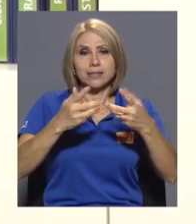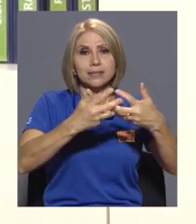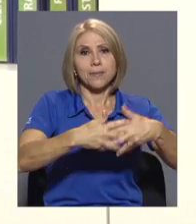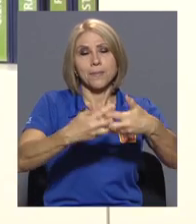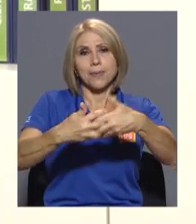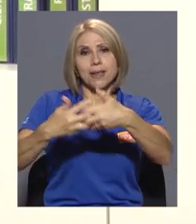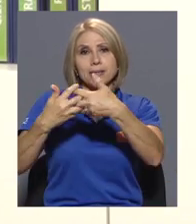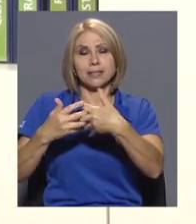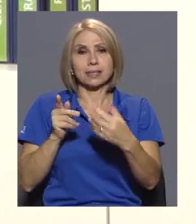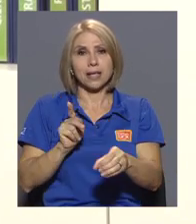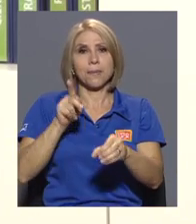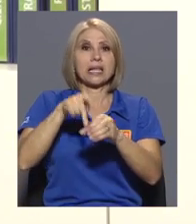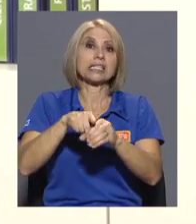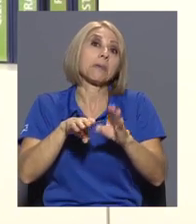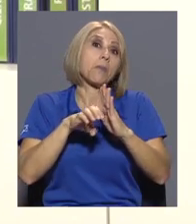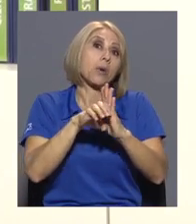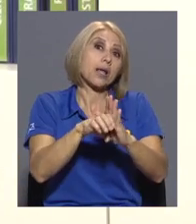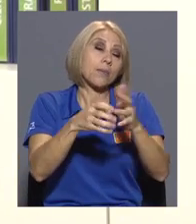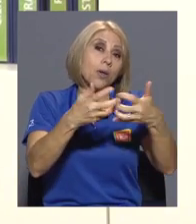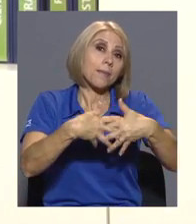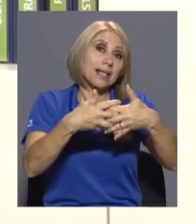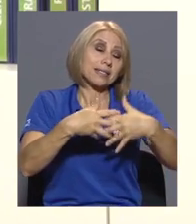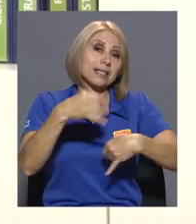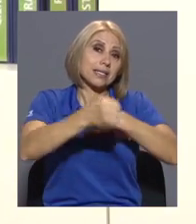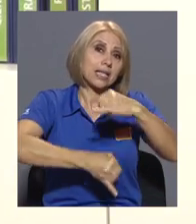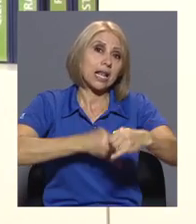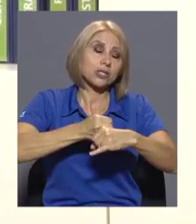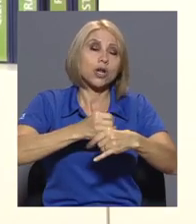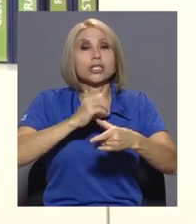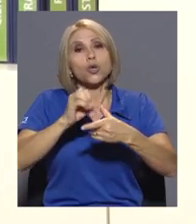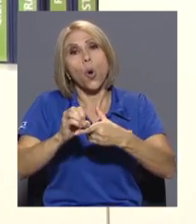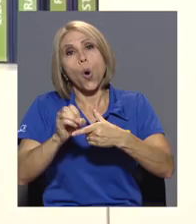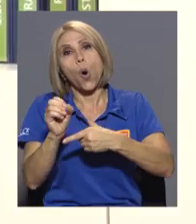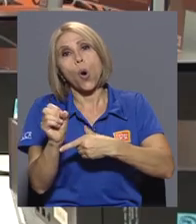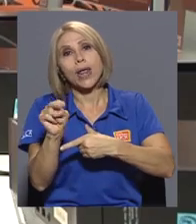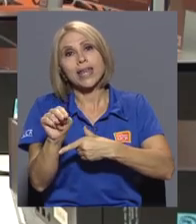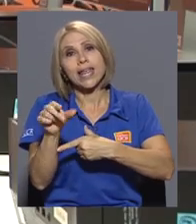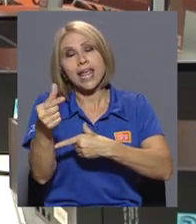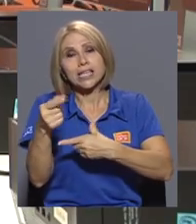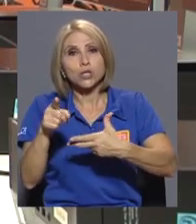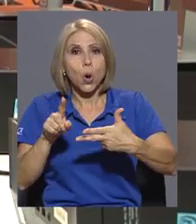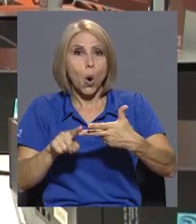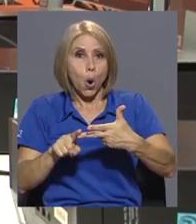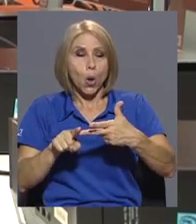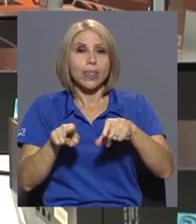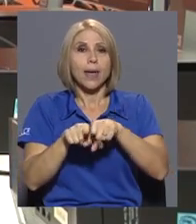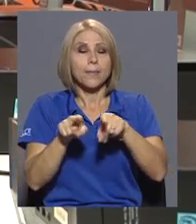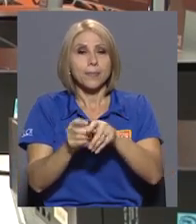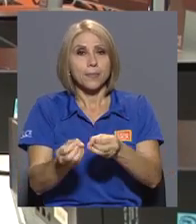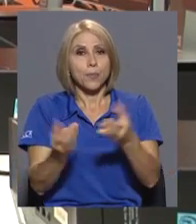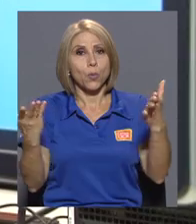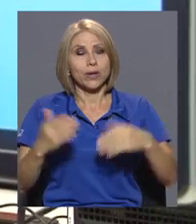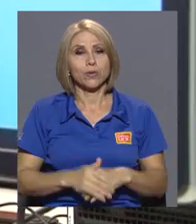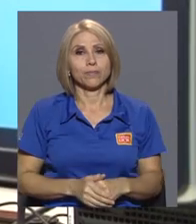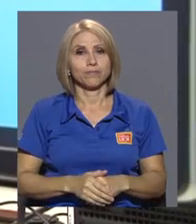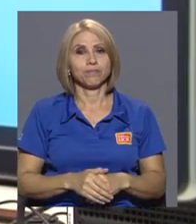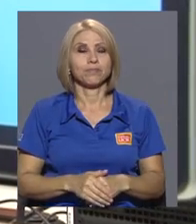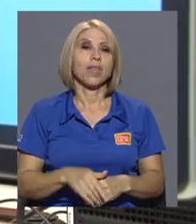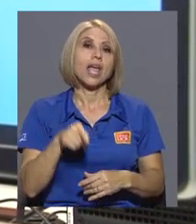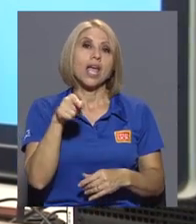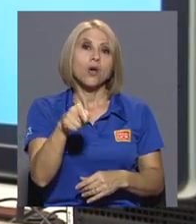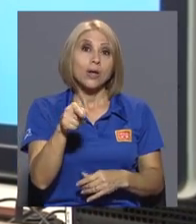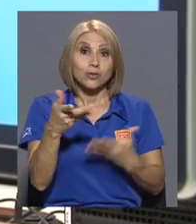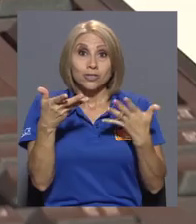participan como multinacionales, ONGs o también en el sector público. Lo que va a encontrar